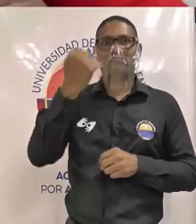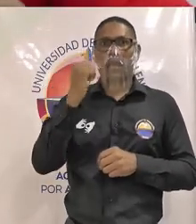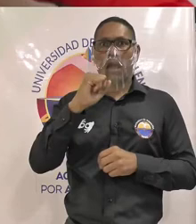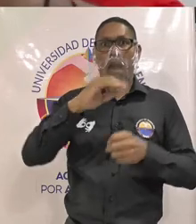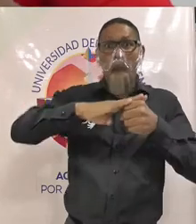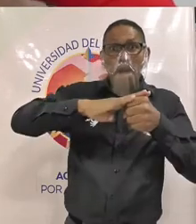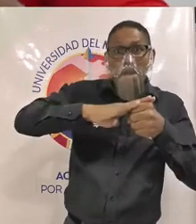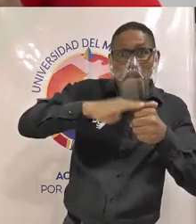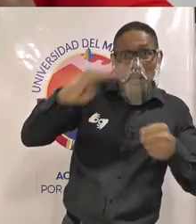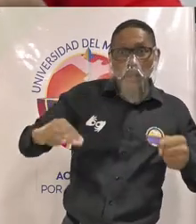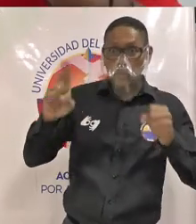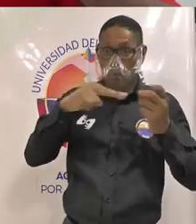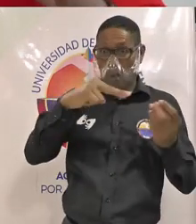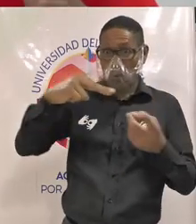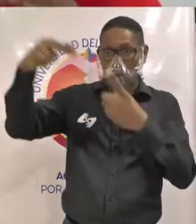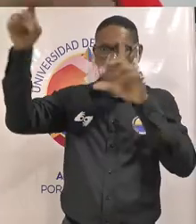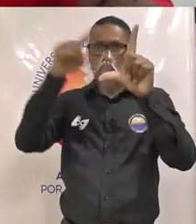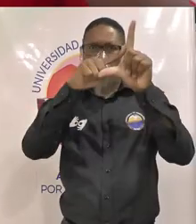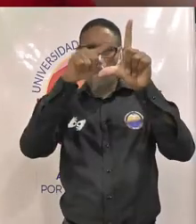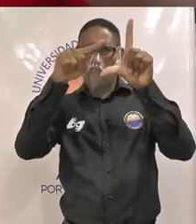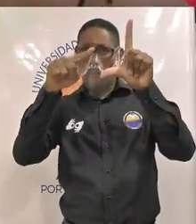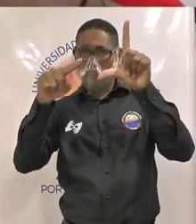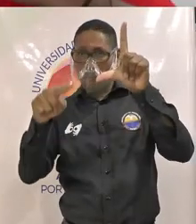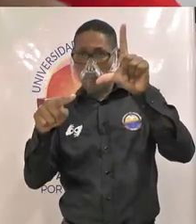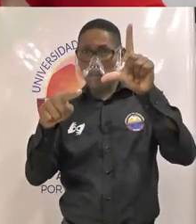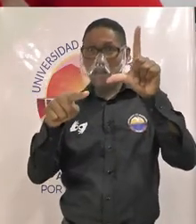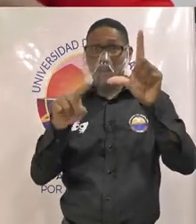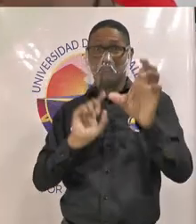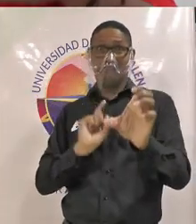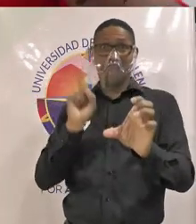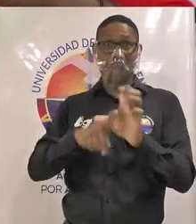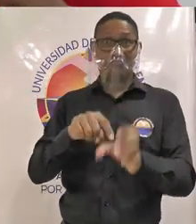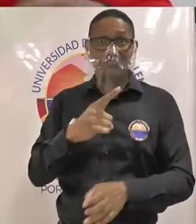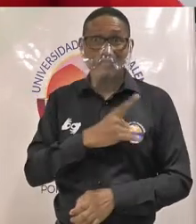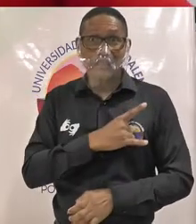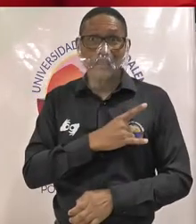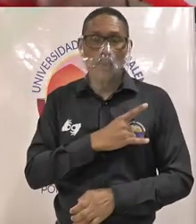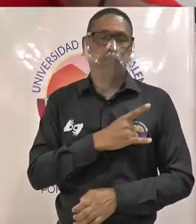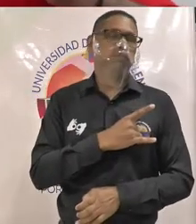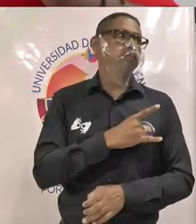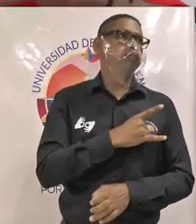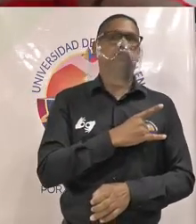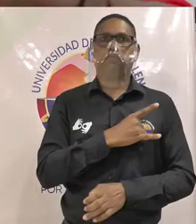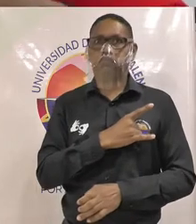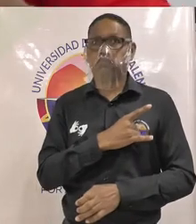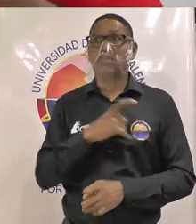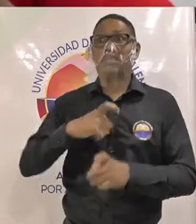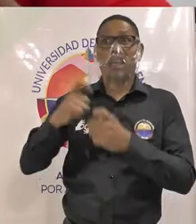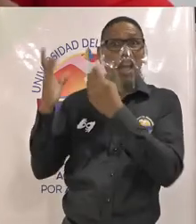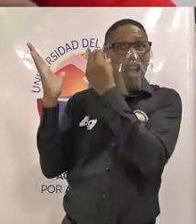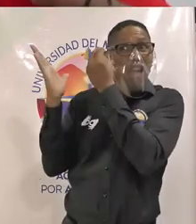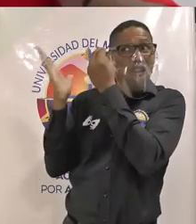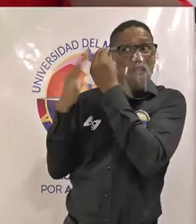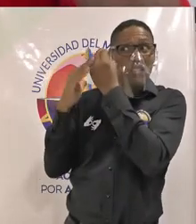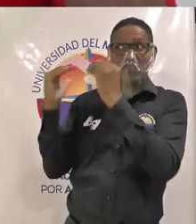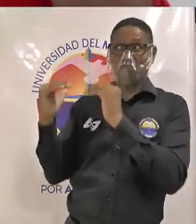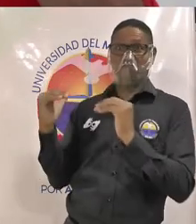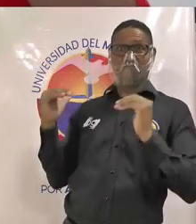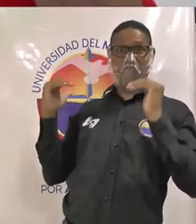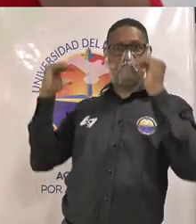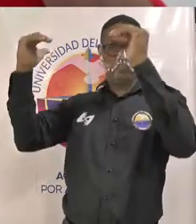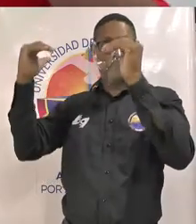Magdalena es muy bajo y entrar a la educación superior requiere actualmente por el ICFES un puntaje alto queremos